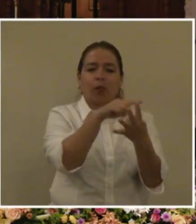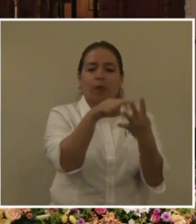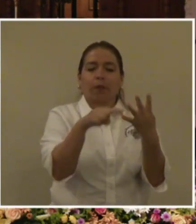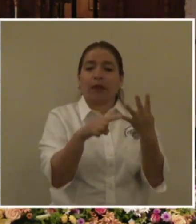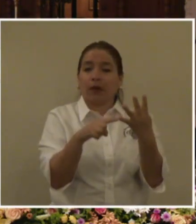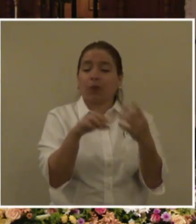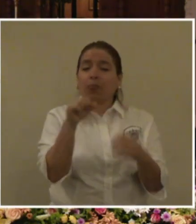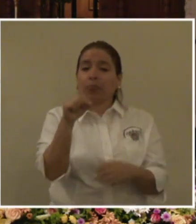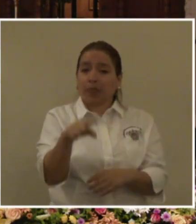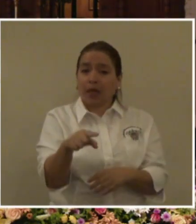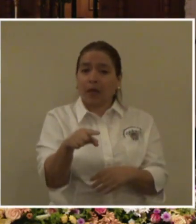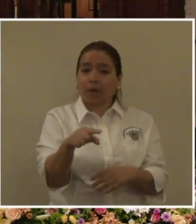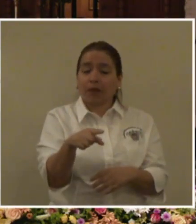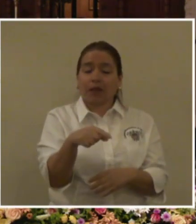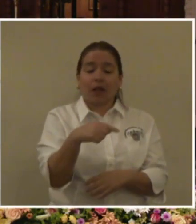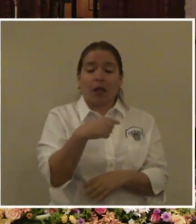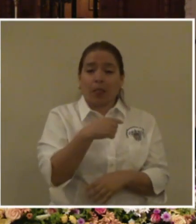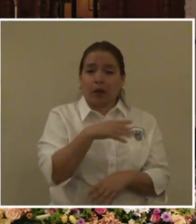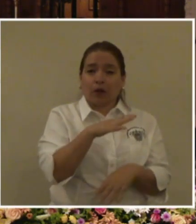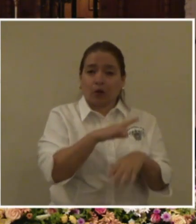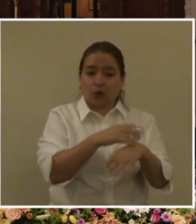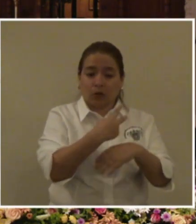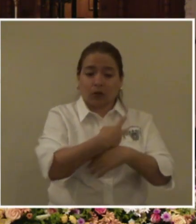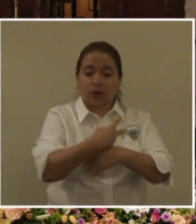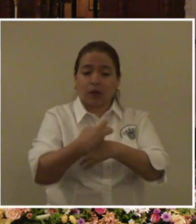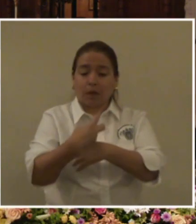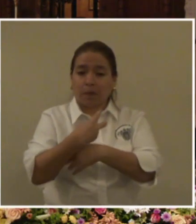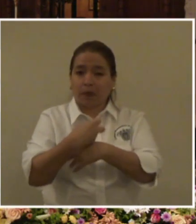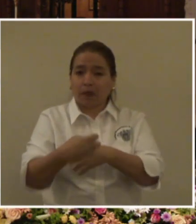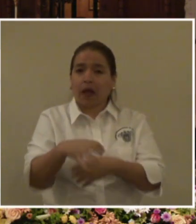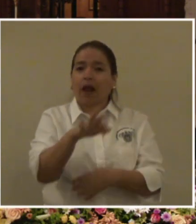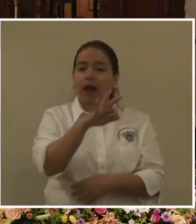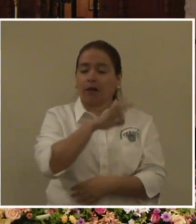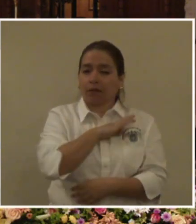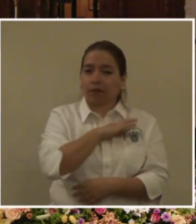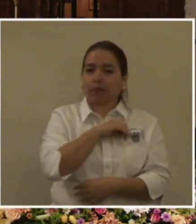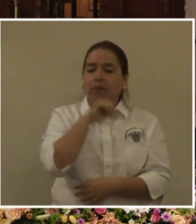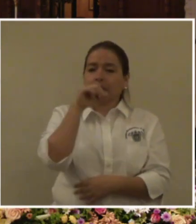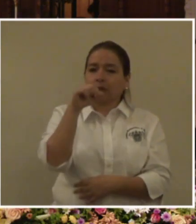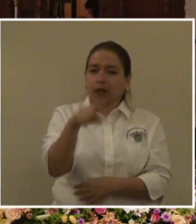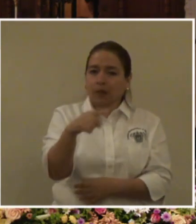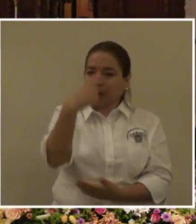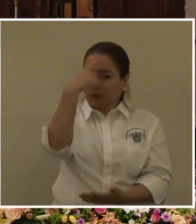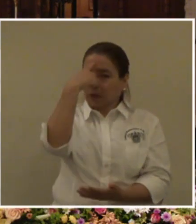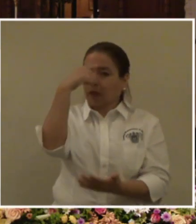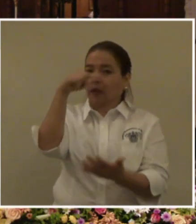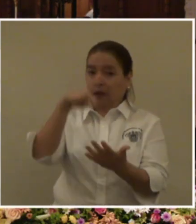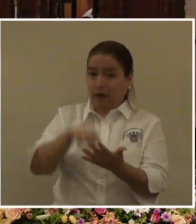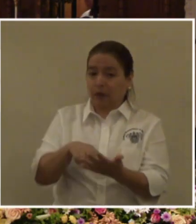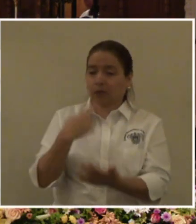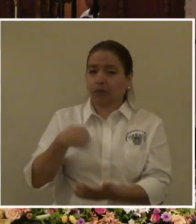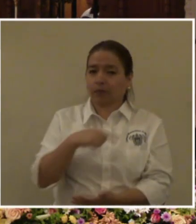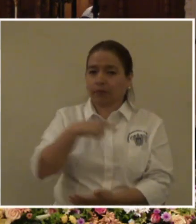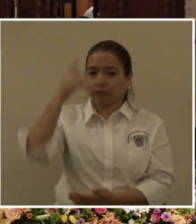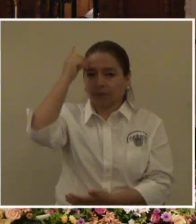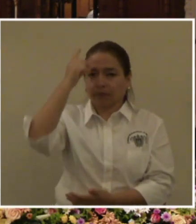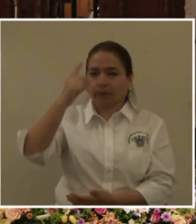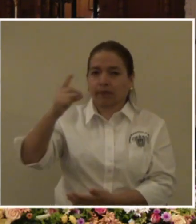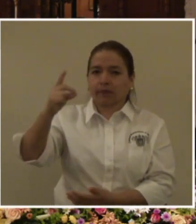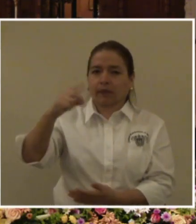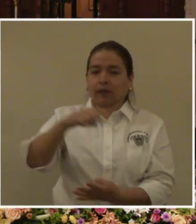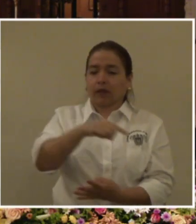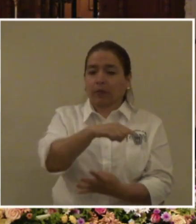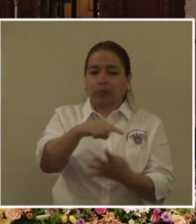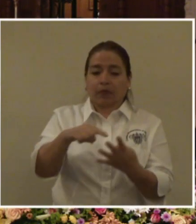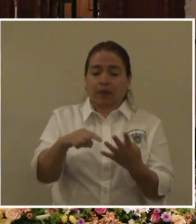llamada a la fe. Creerle a Dios. Creer que todo lo